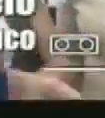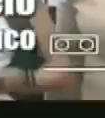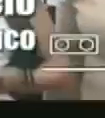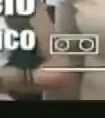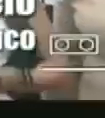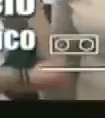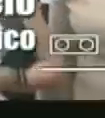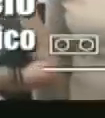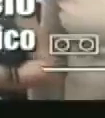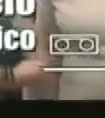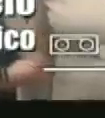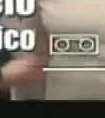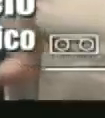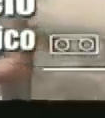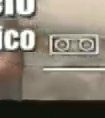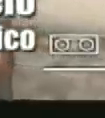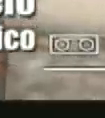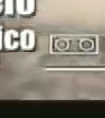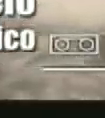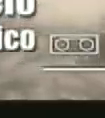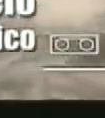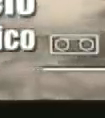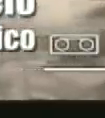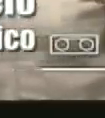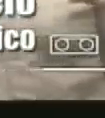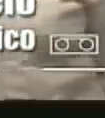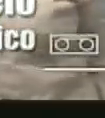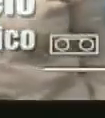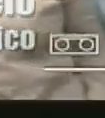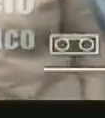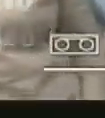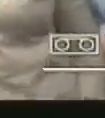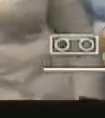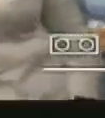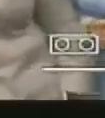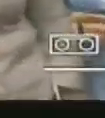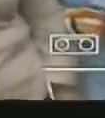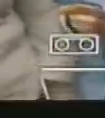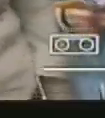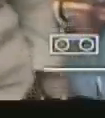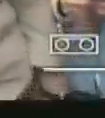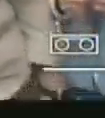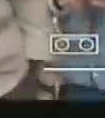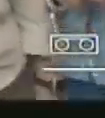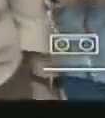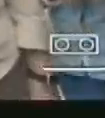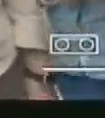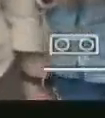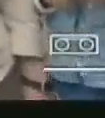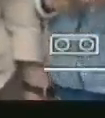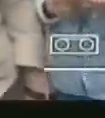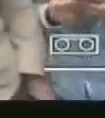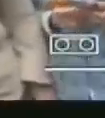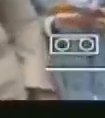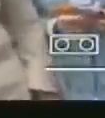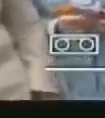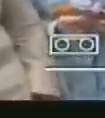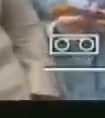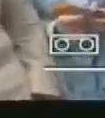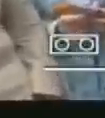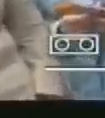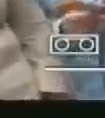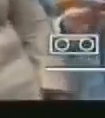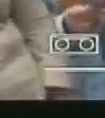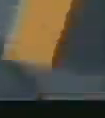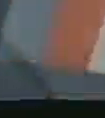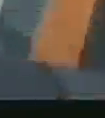así que presidente muchísimas gracias por todo el apoyo del gobierno nacional para concluir